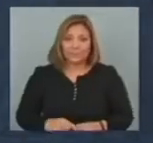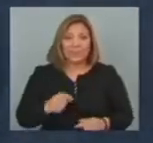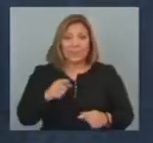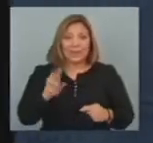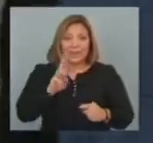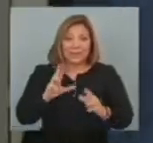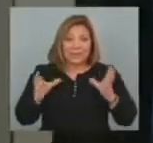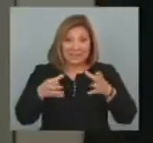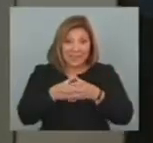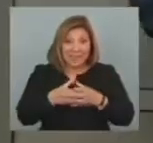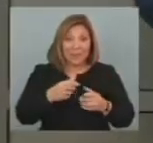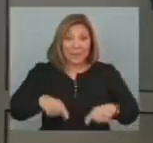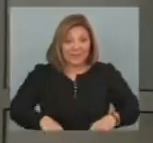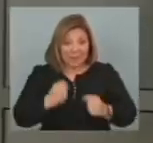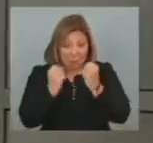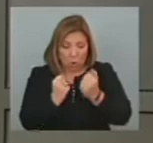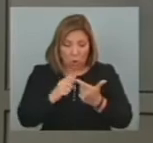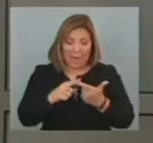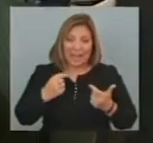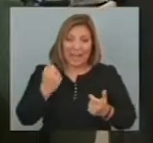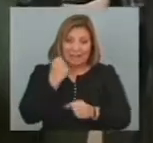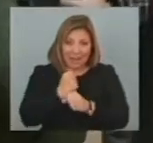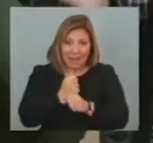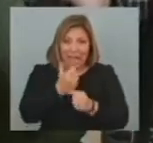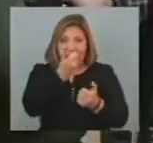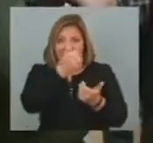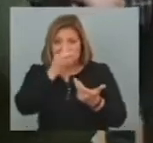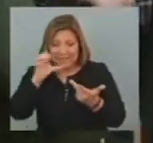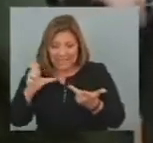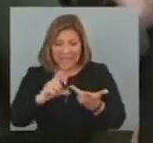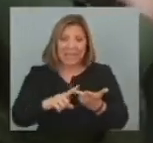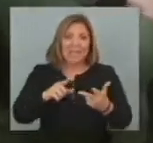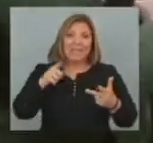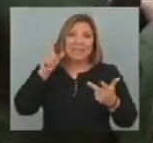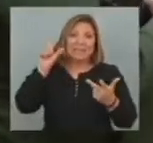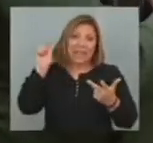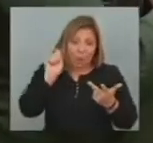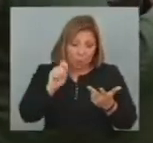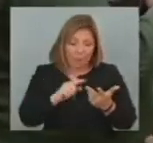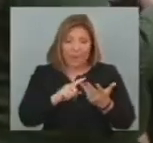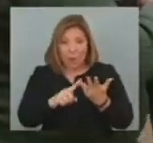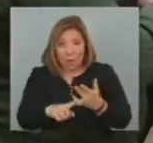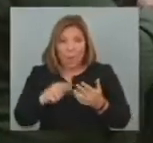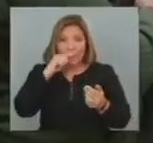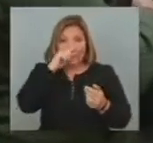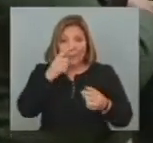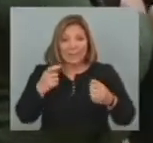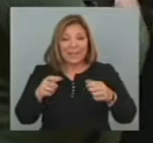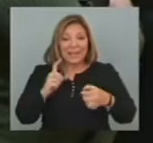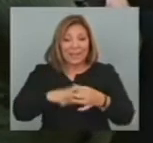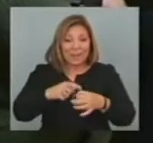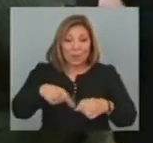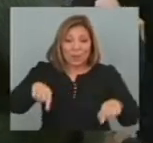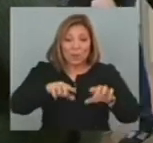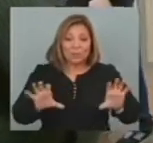Representantes del Ministerio de Economía De Trabajo De ACE Y la cartera de salud Entre otros Se reunieron con el gremio De funcionarios de